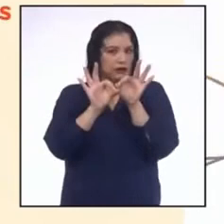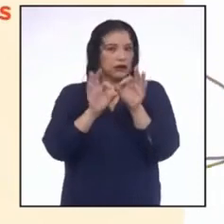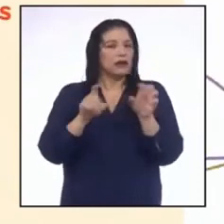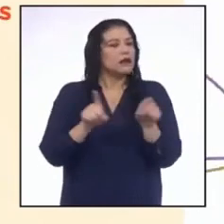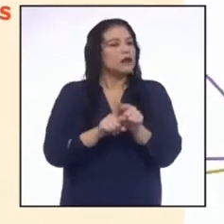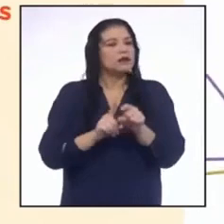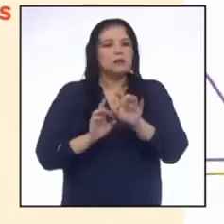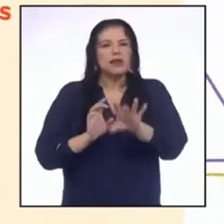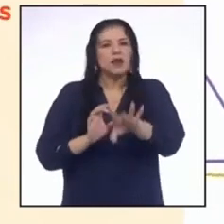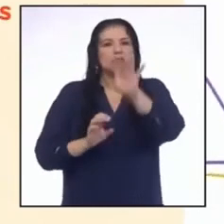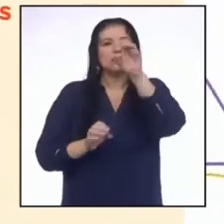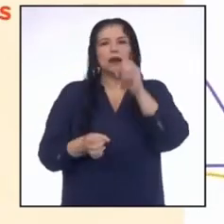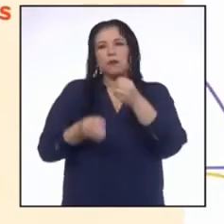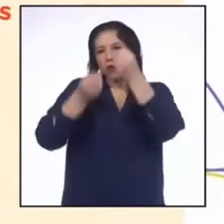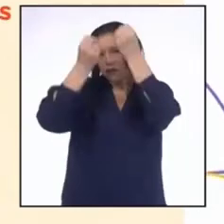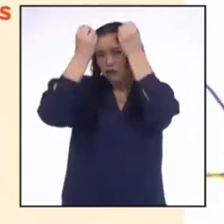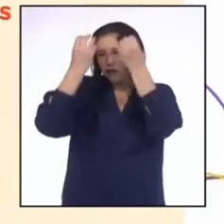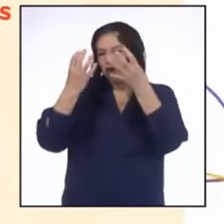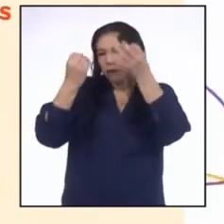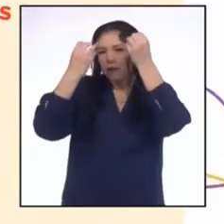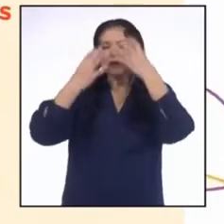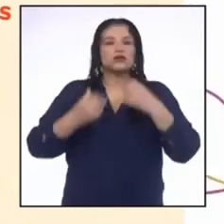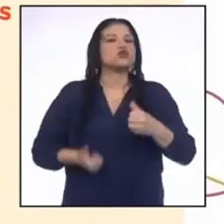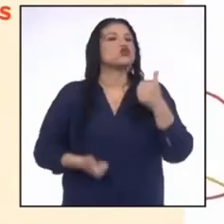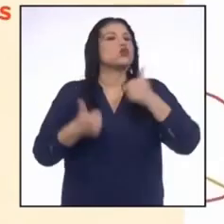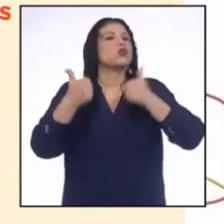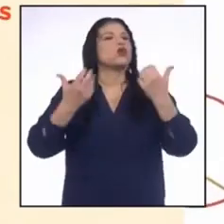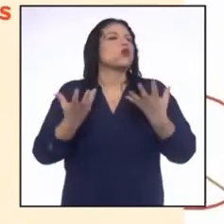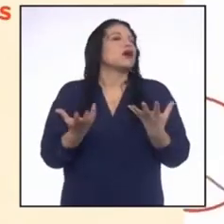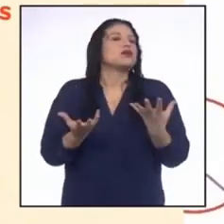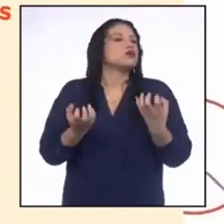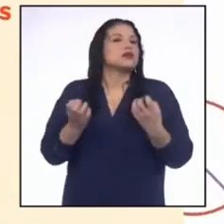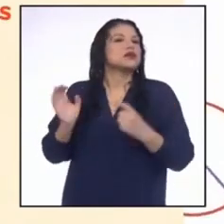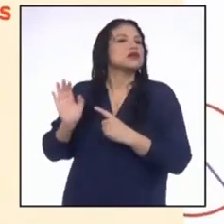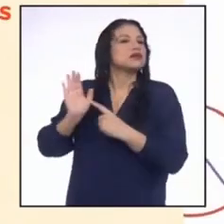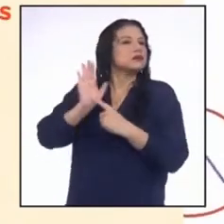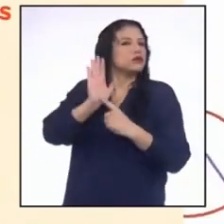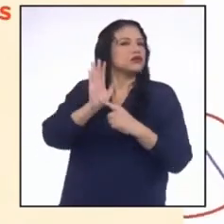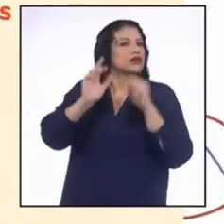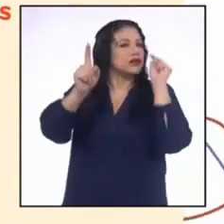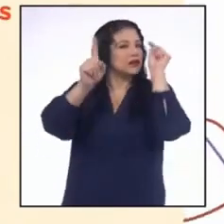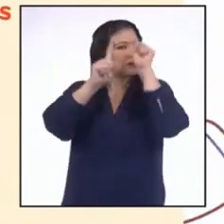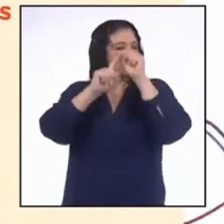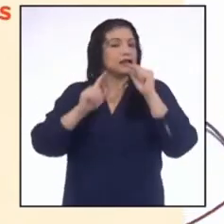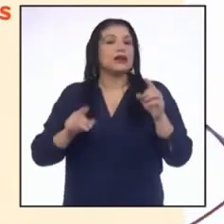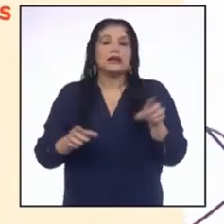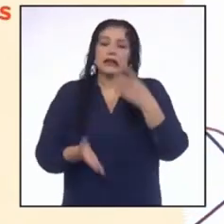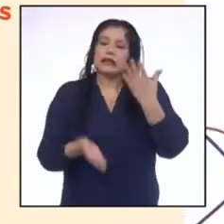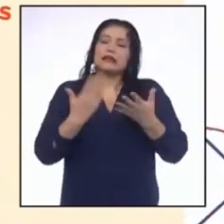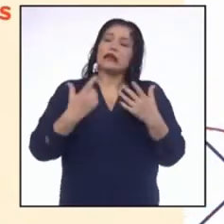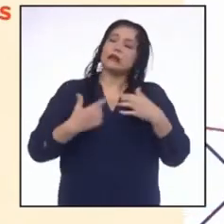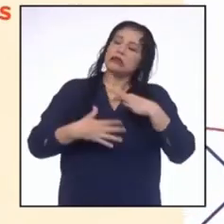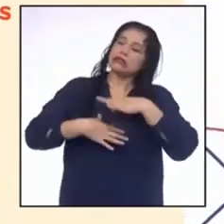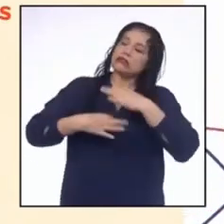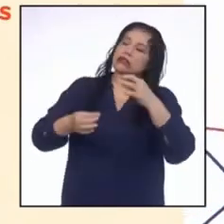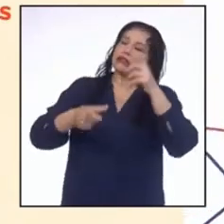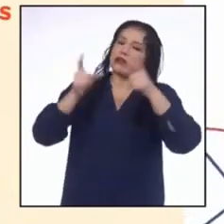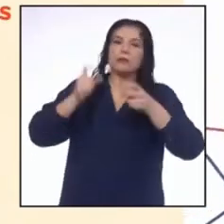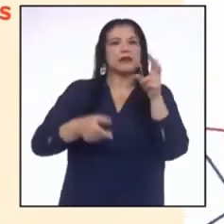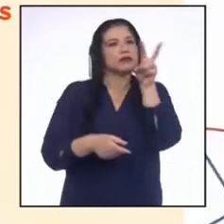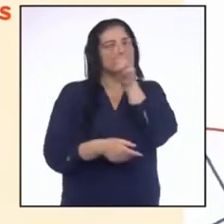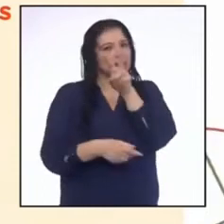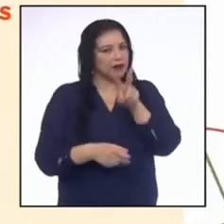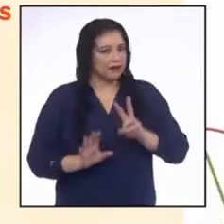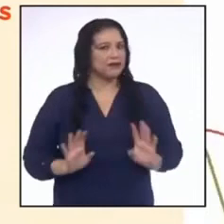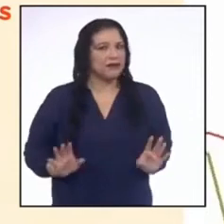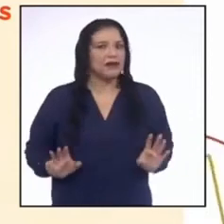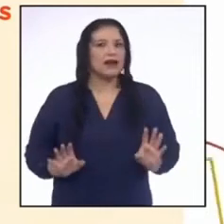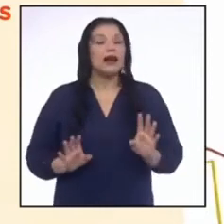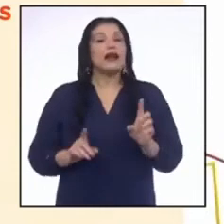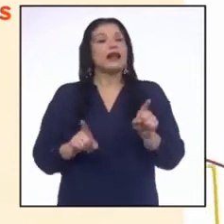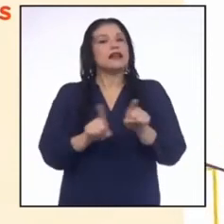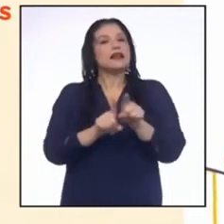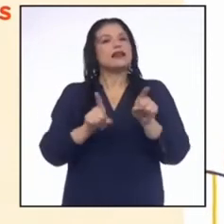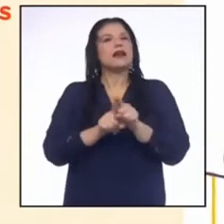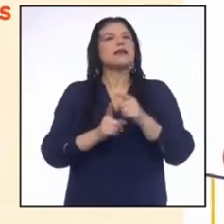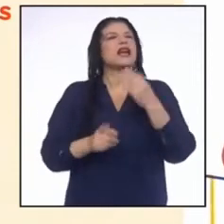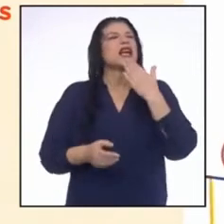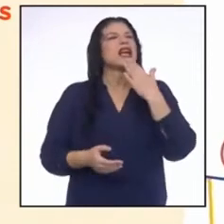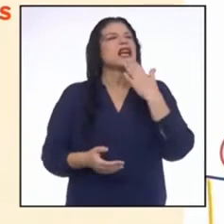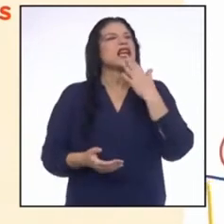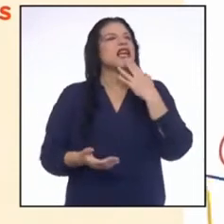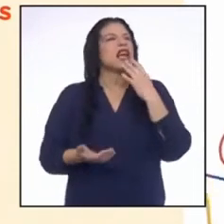Encontramos datos sobre lo que se quiere mostrar y que pueden ser de interés del público. Y también los